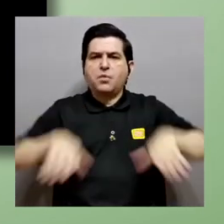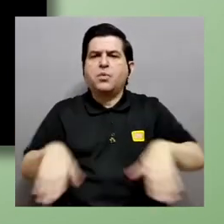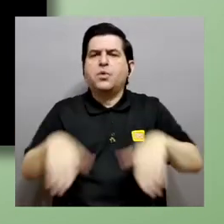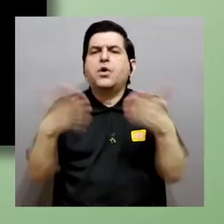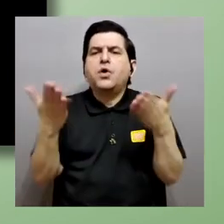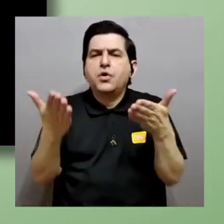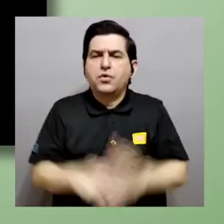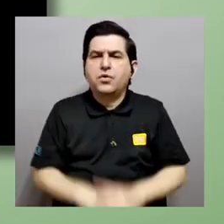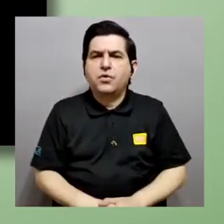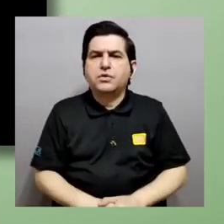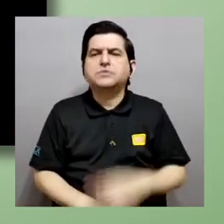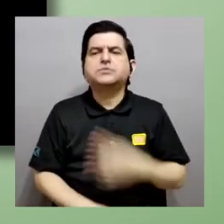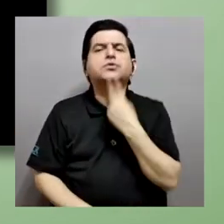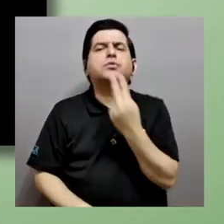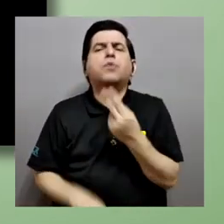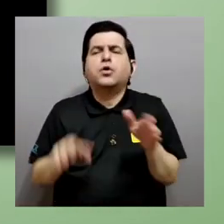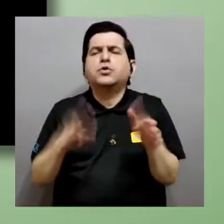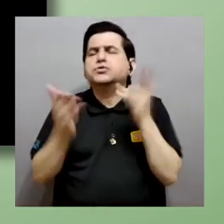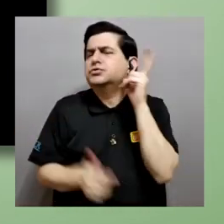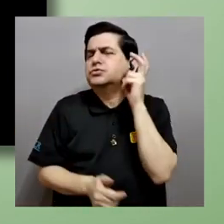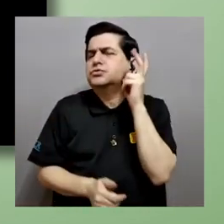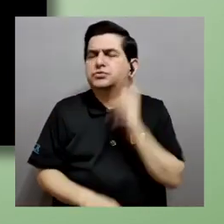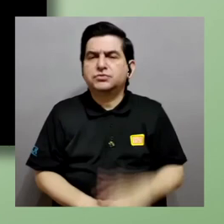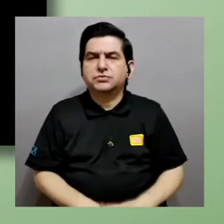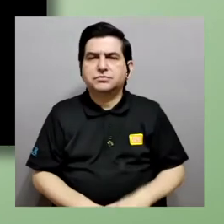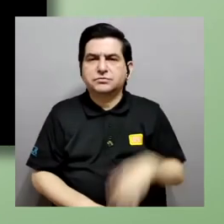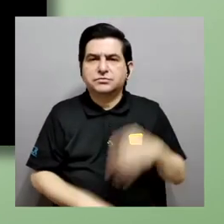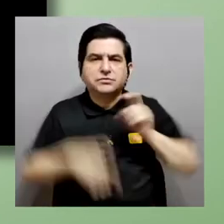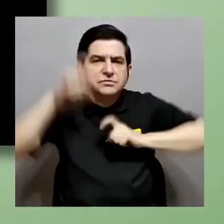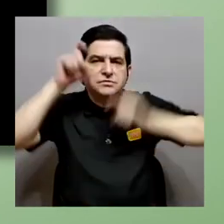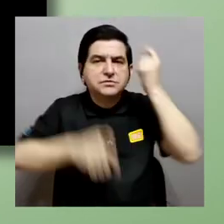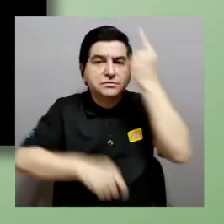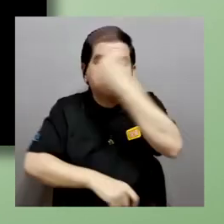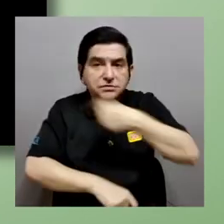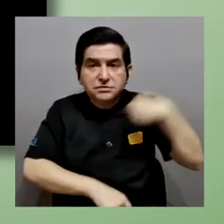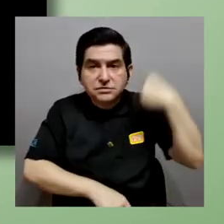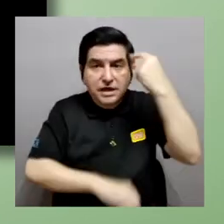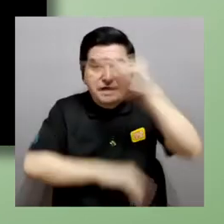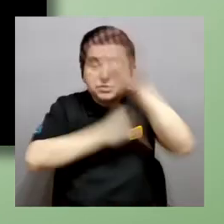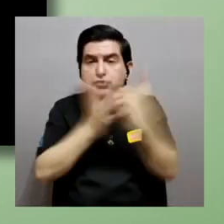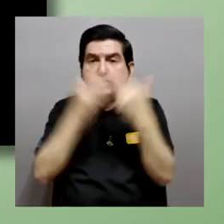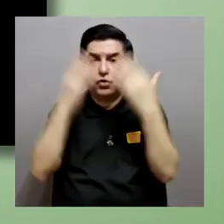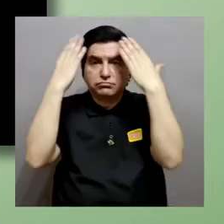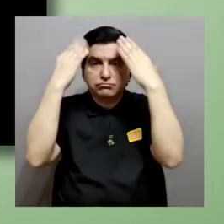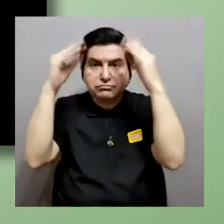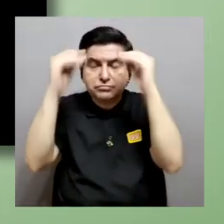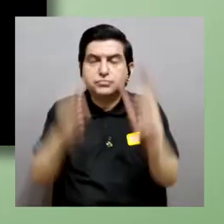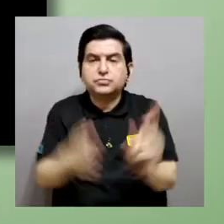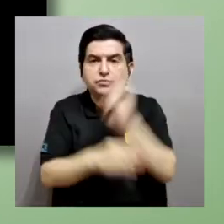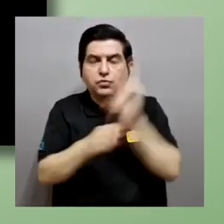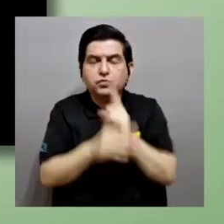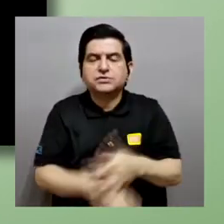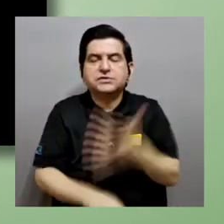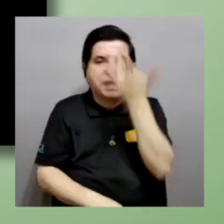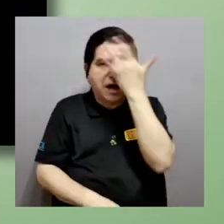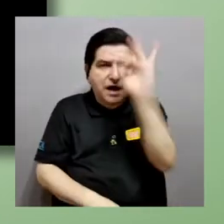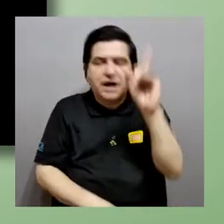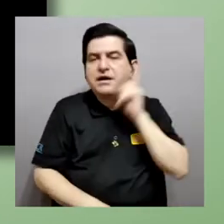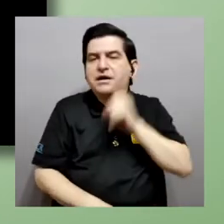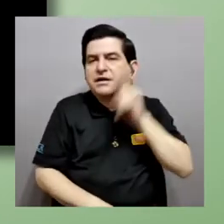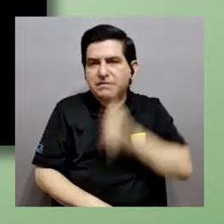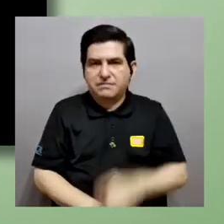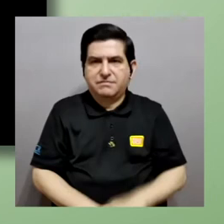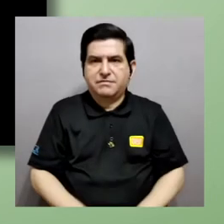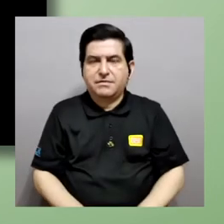movemos cómo suena nuestra voz cuáles son las expresiones faciales tomamos toda esa información y utilizamos inteligencia